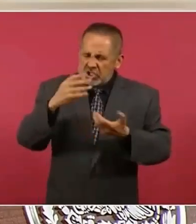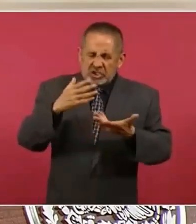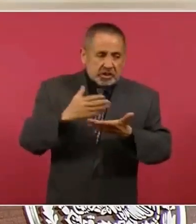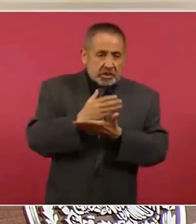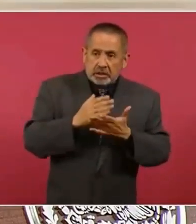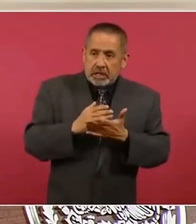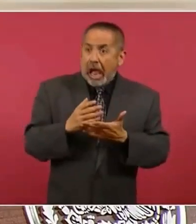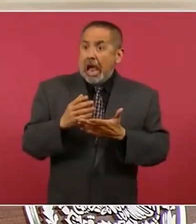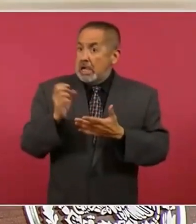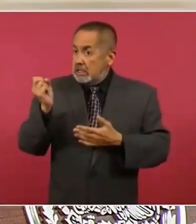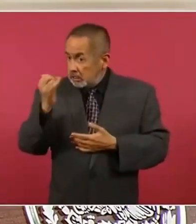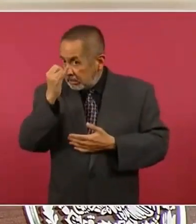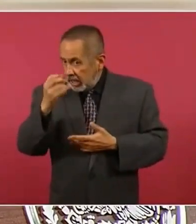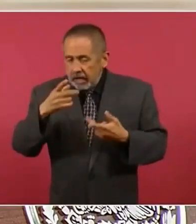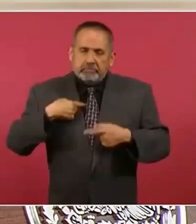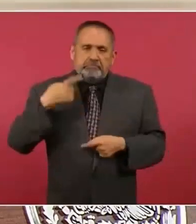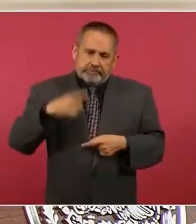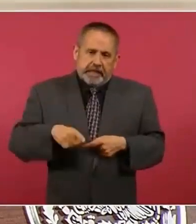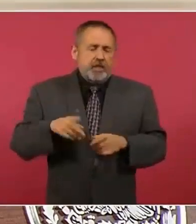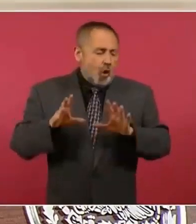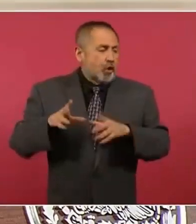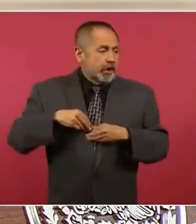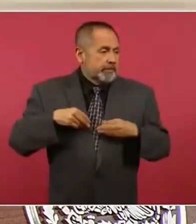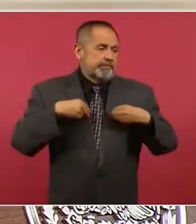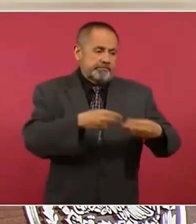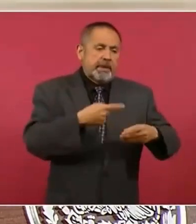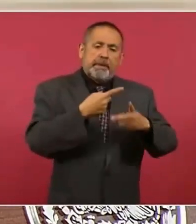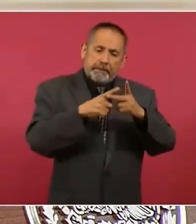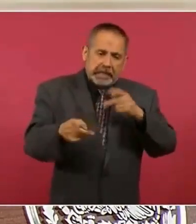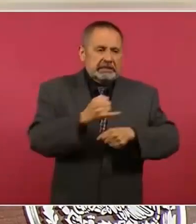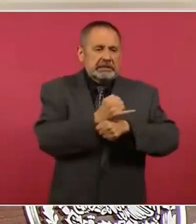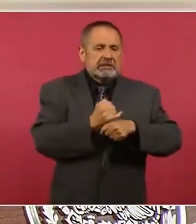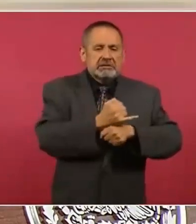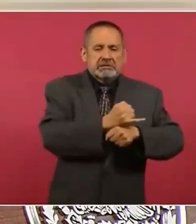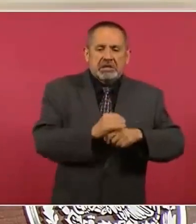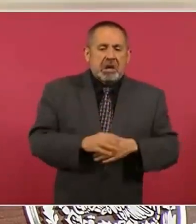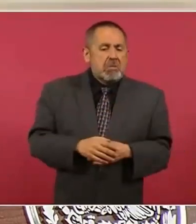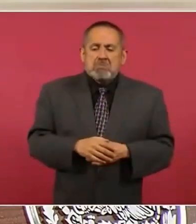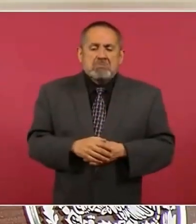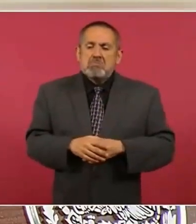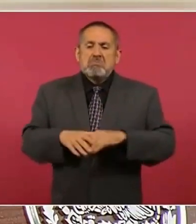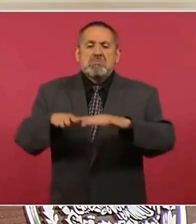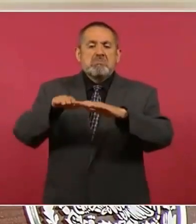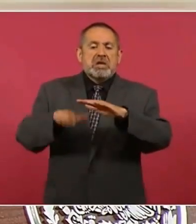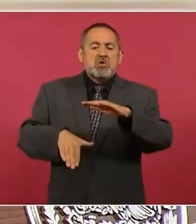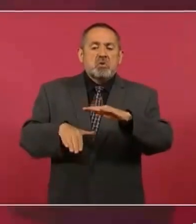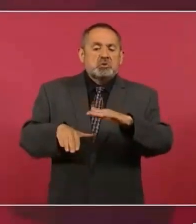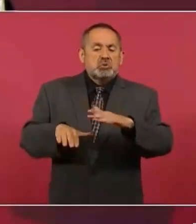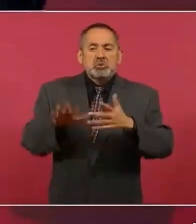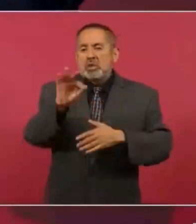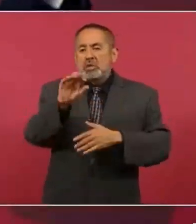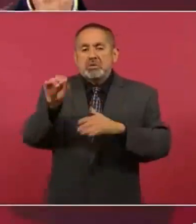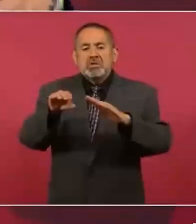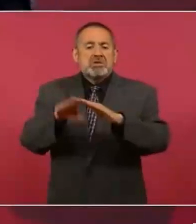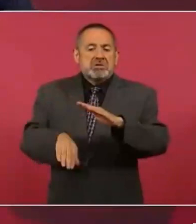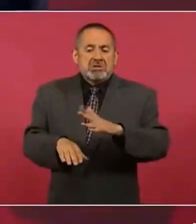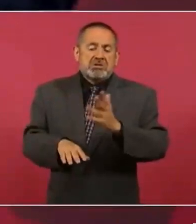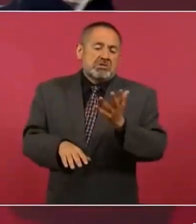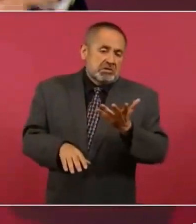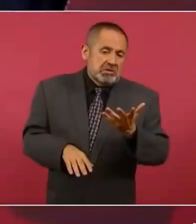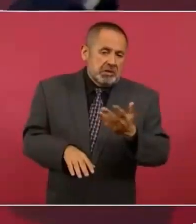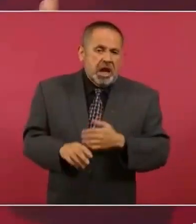vinculatoria, es decir, válida. Participaron menos. Sí, la mayoría